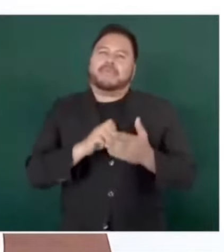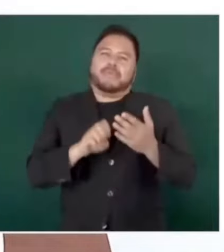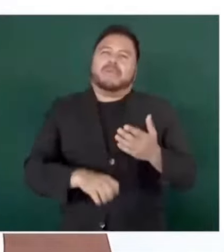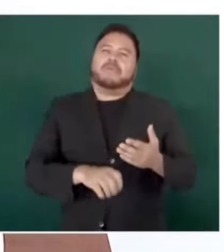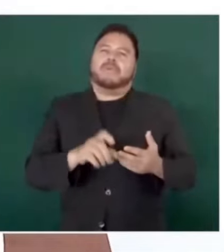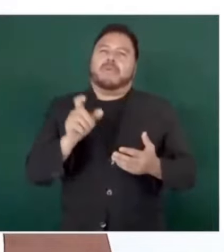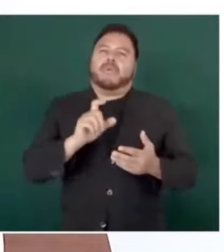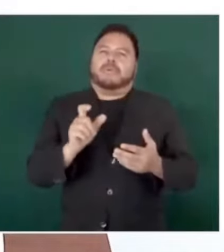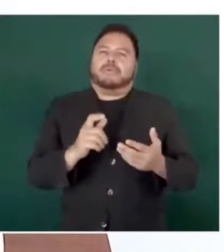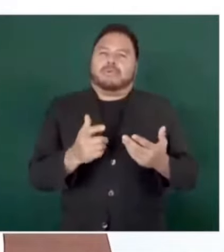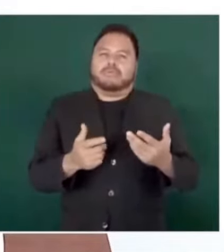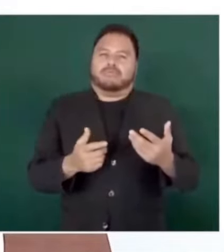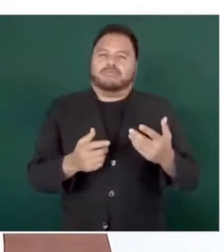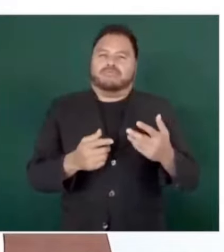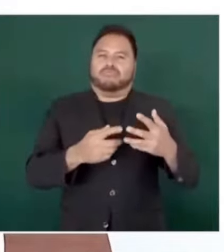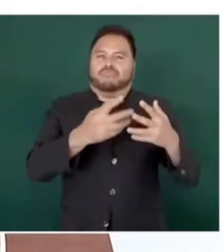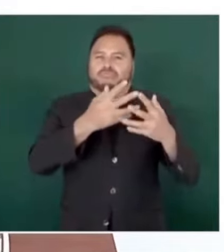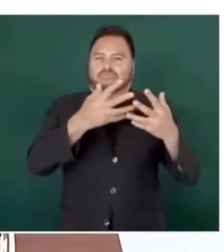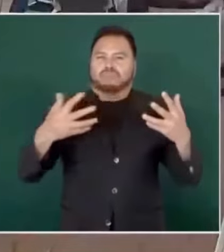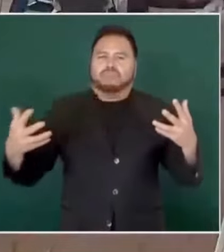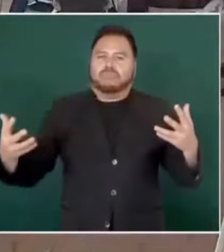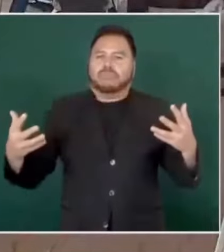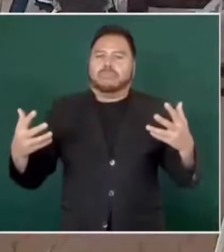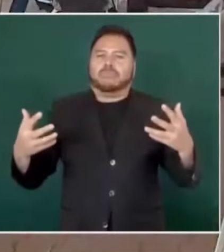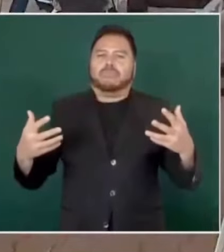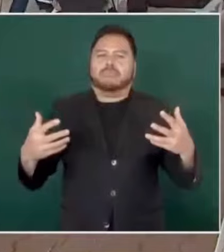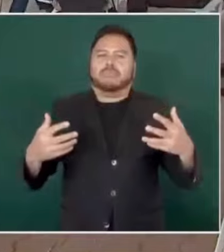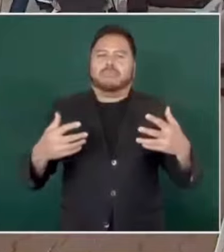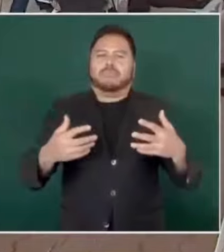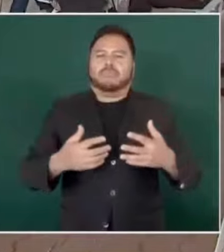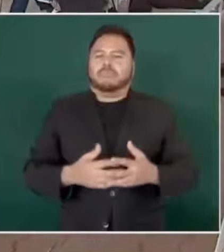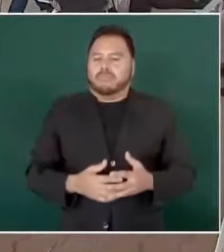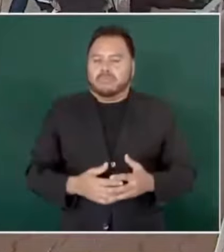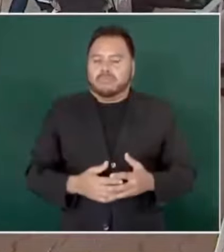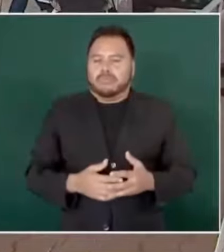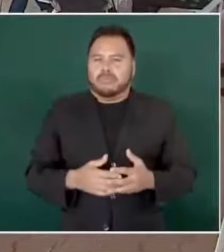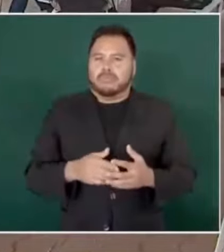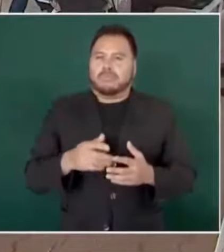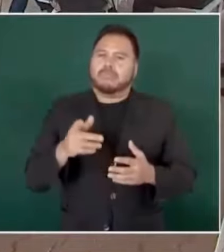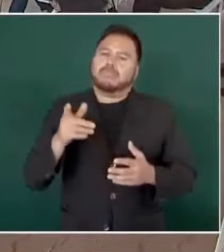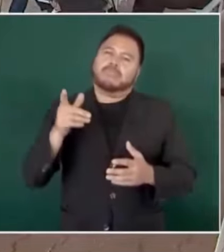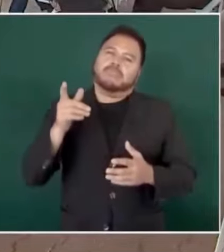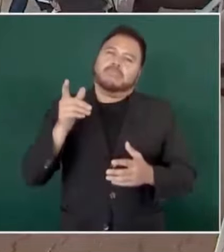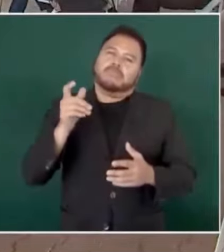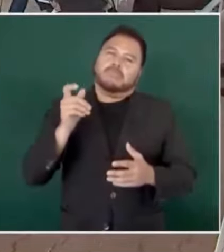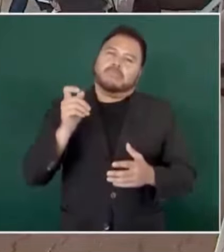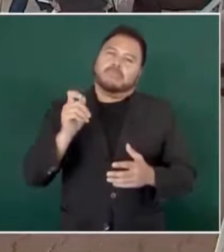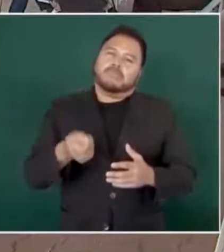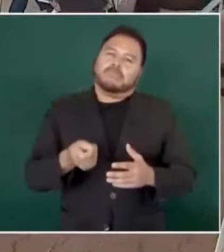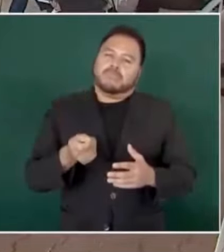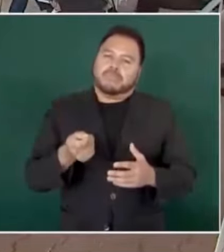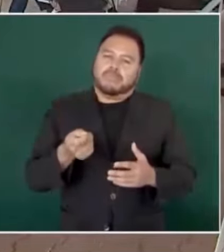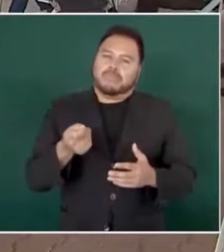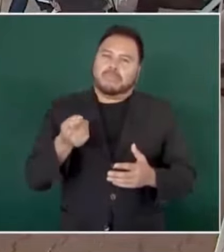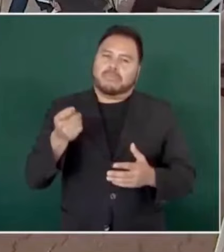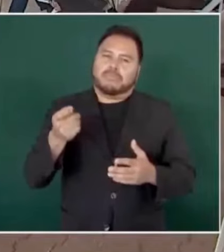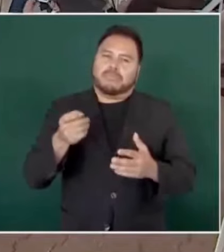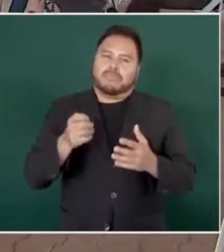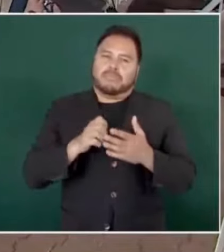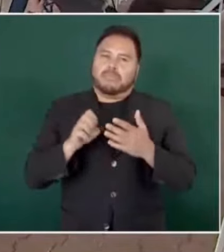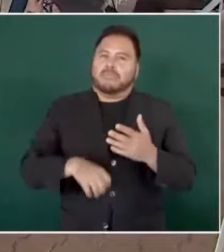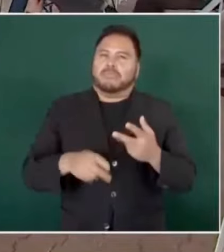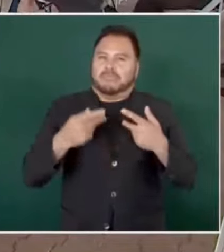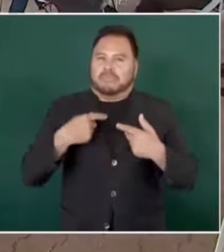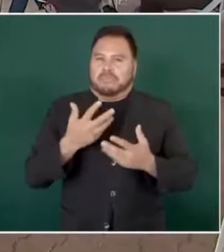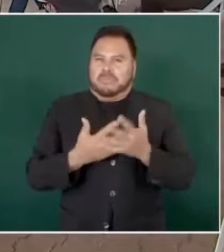actúan de